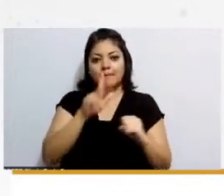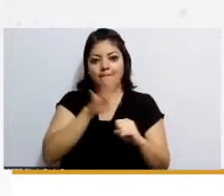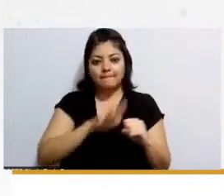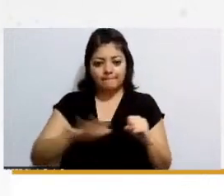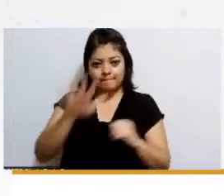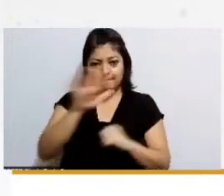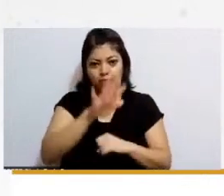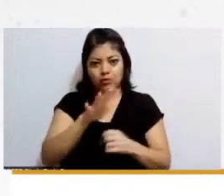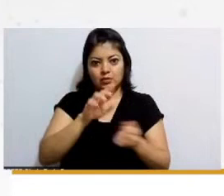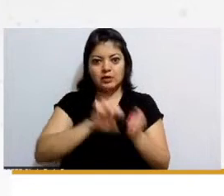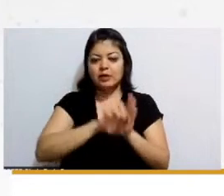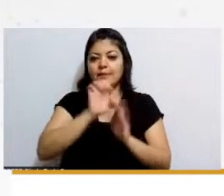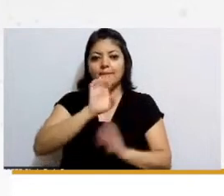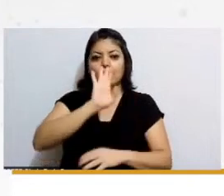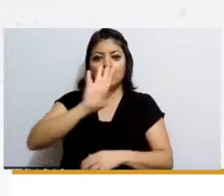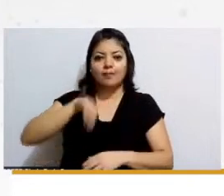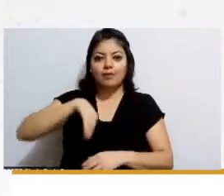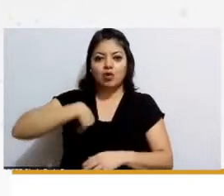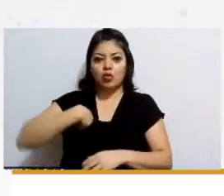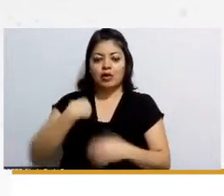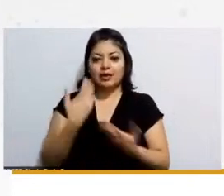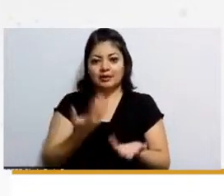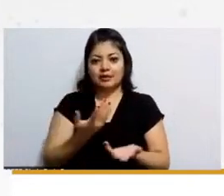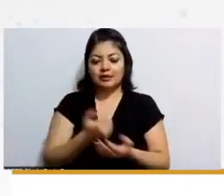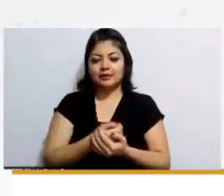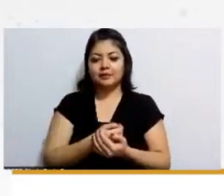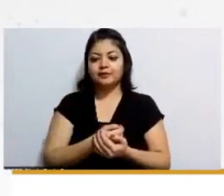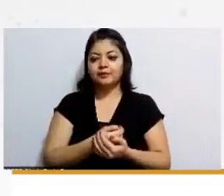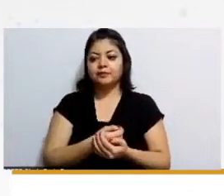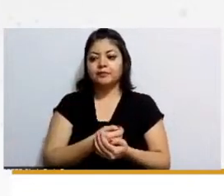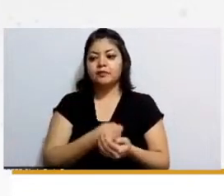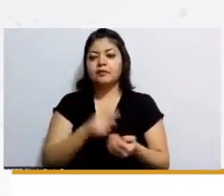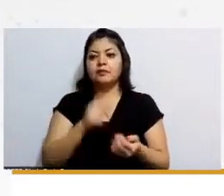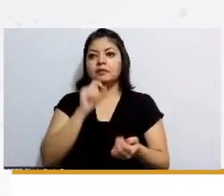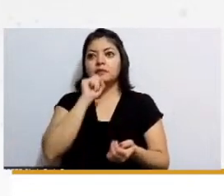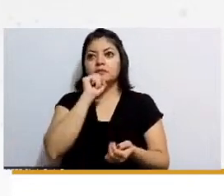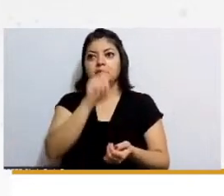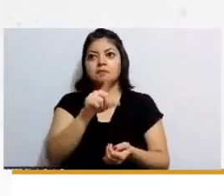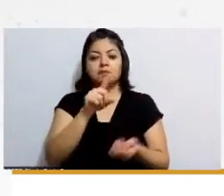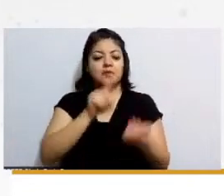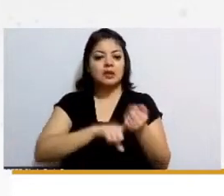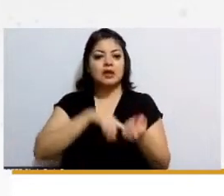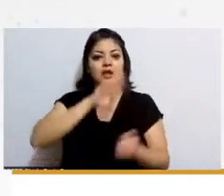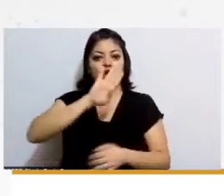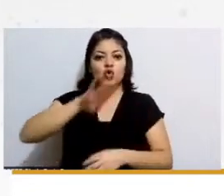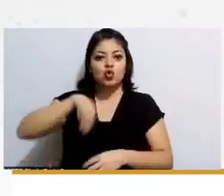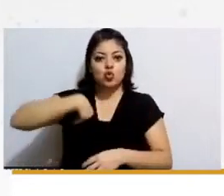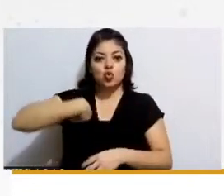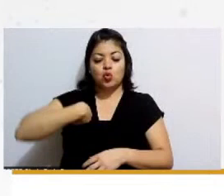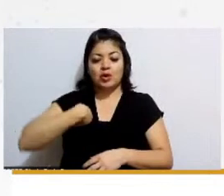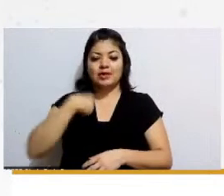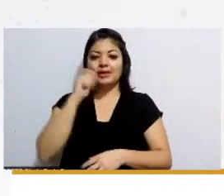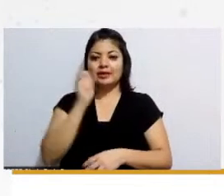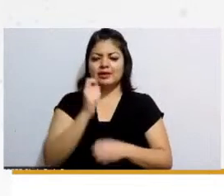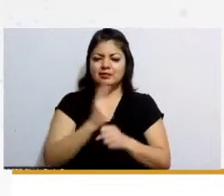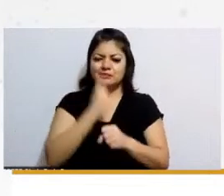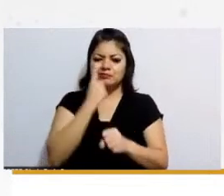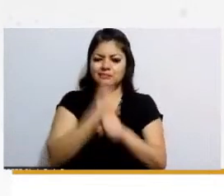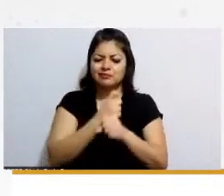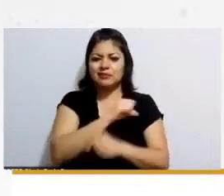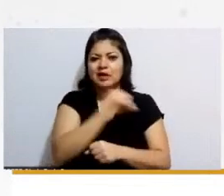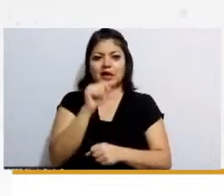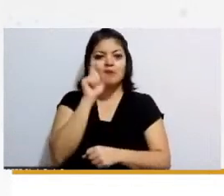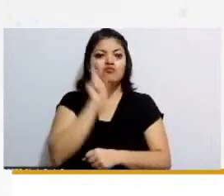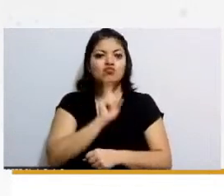de guarderías y como esta insuficiencia de guarderías impacta especialmente a las mujeres y si uno